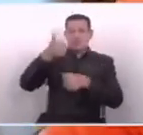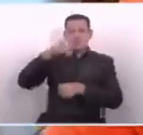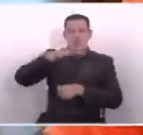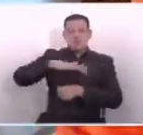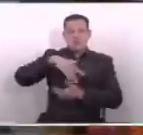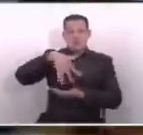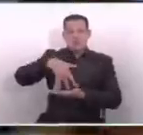Gracias. Gracias. ¡Gracias!